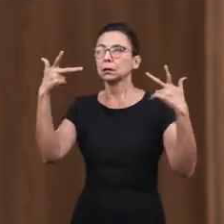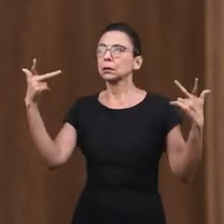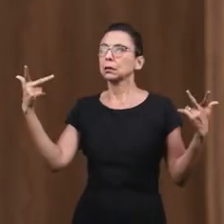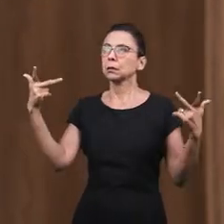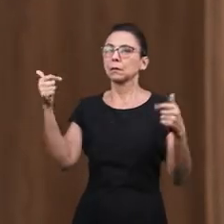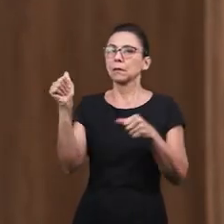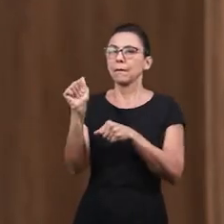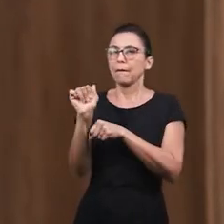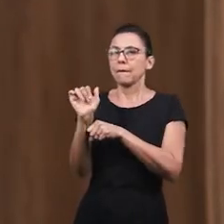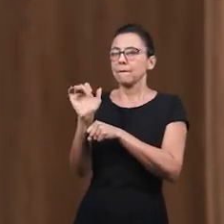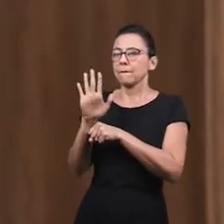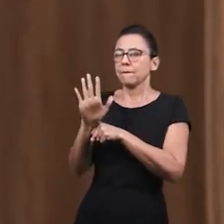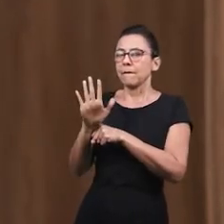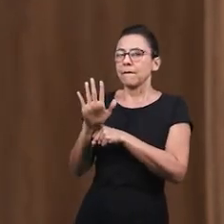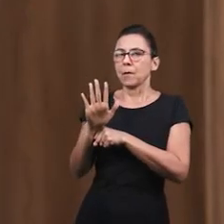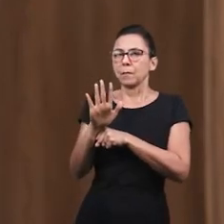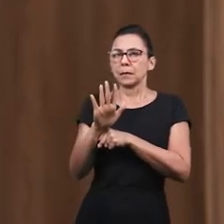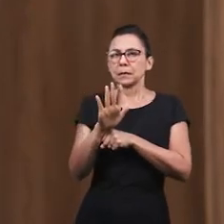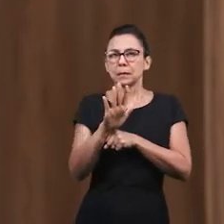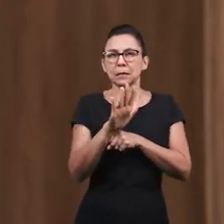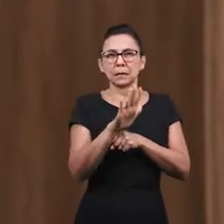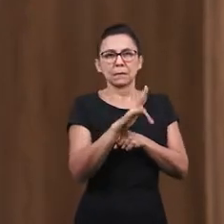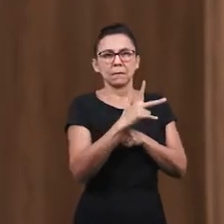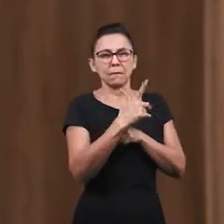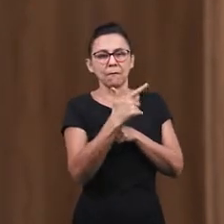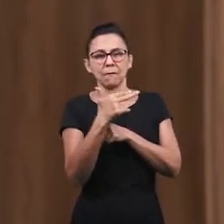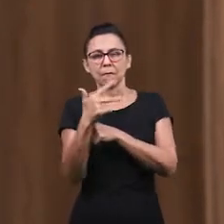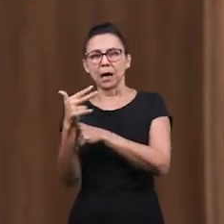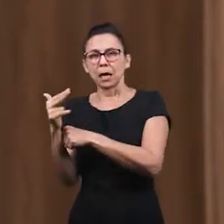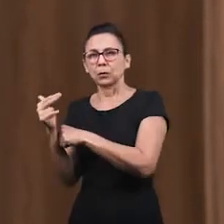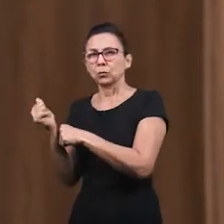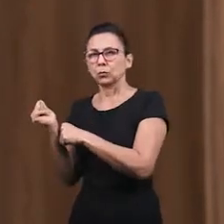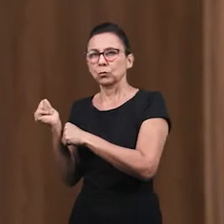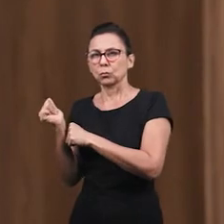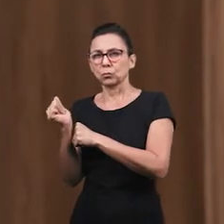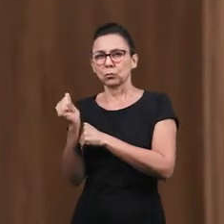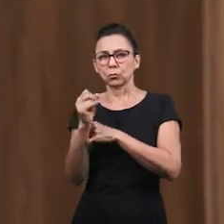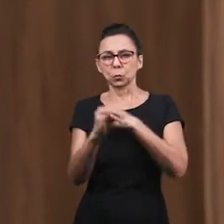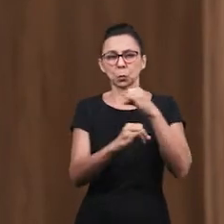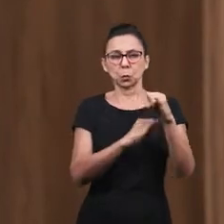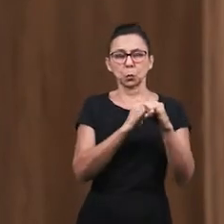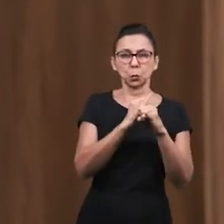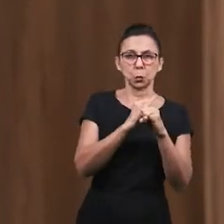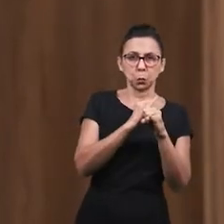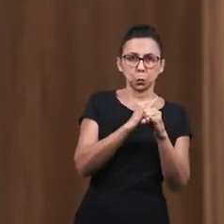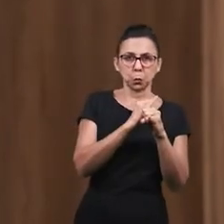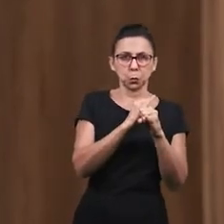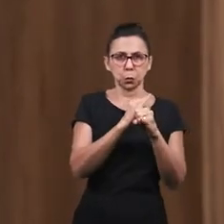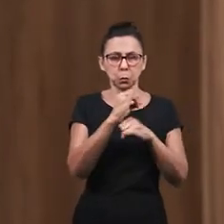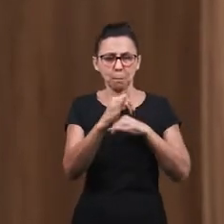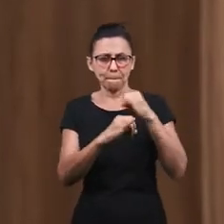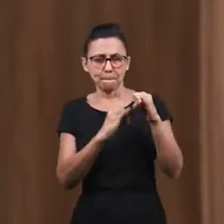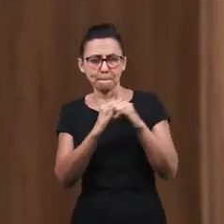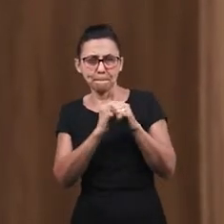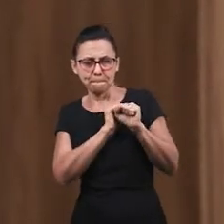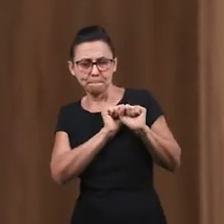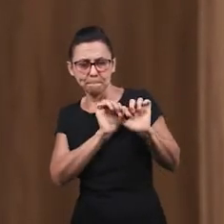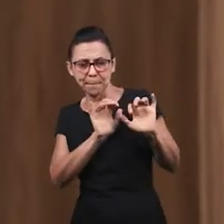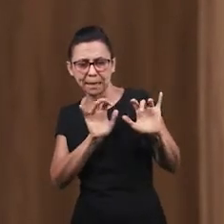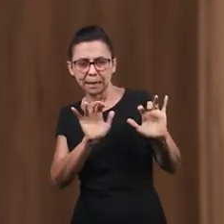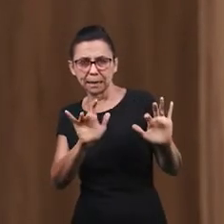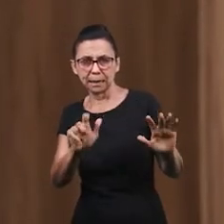amistades Que te están Influenciando Los pensamientos Son los filmes Las redes